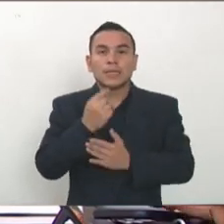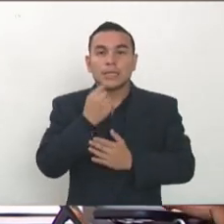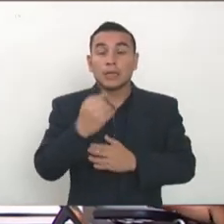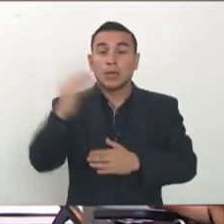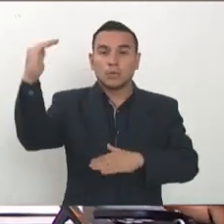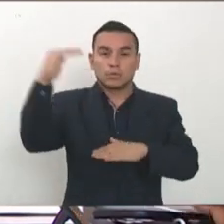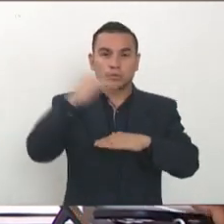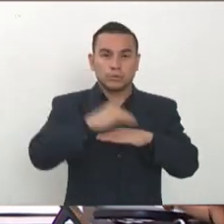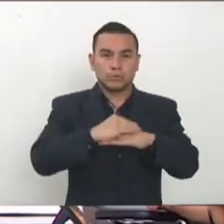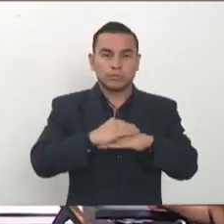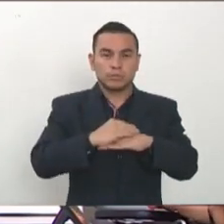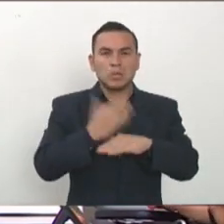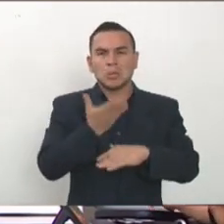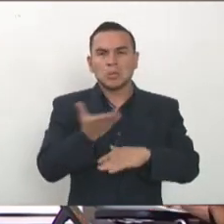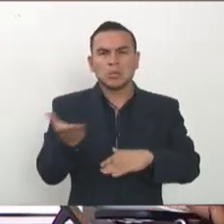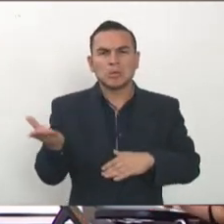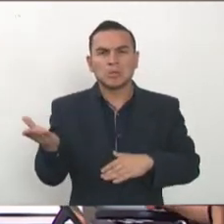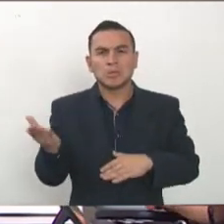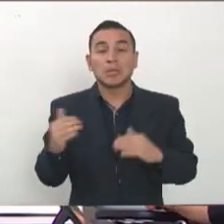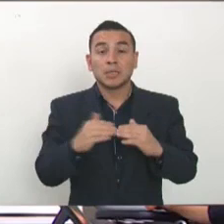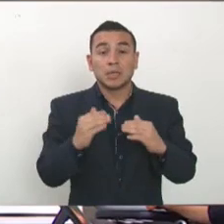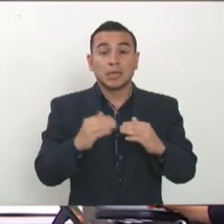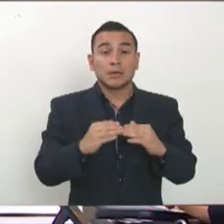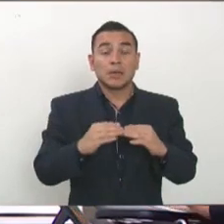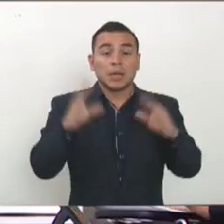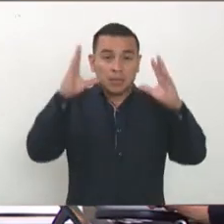misiones humanitarias pero en la noche no había nada de eso